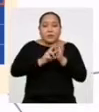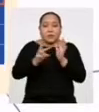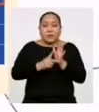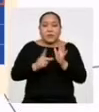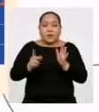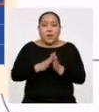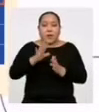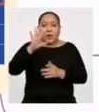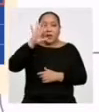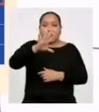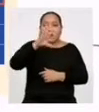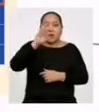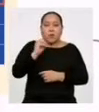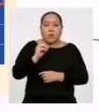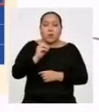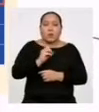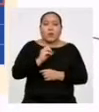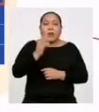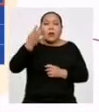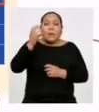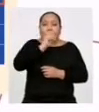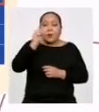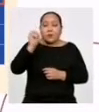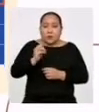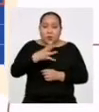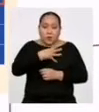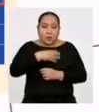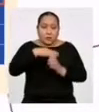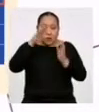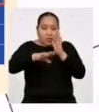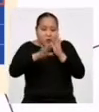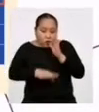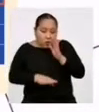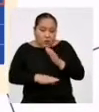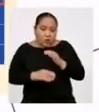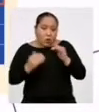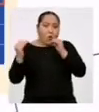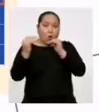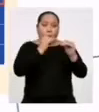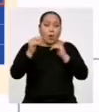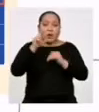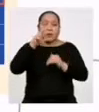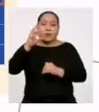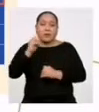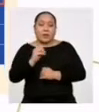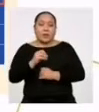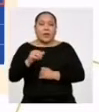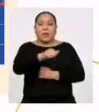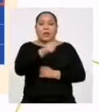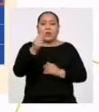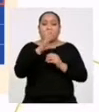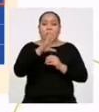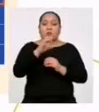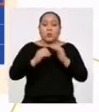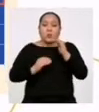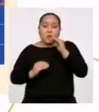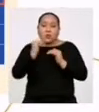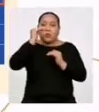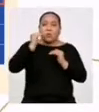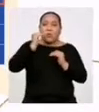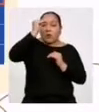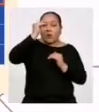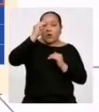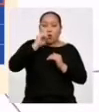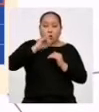50% de las edades son menores o iguales a 30 Y el otro 50% son mayores